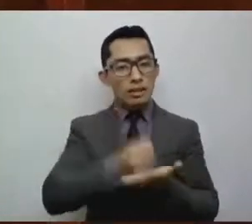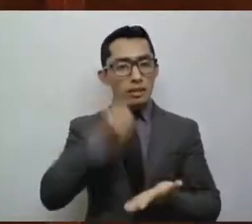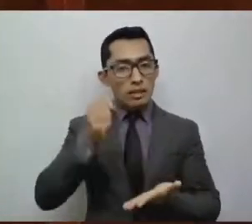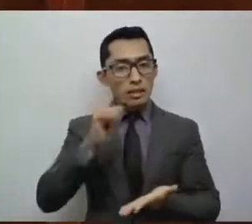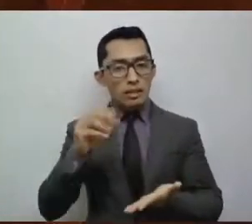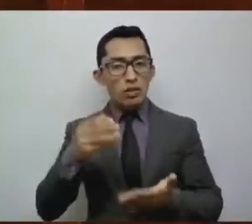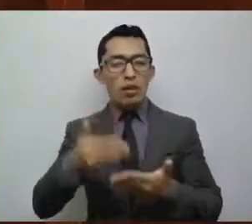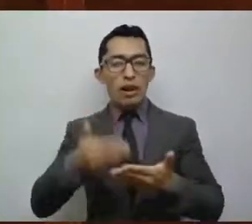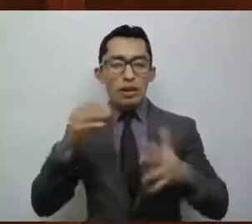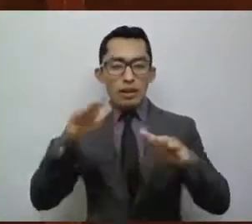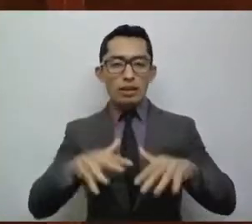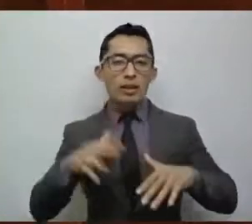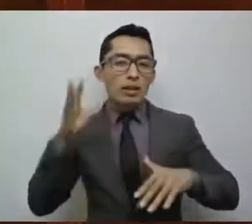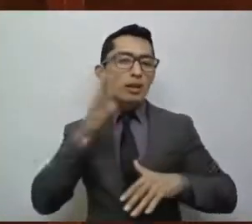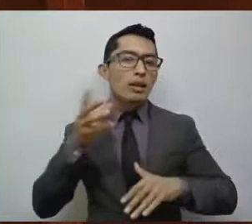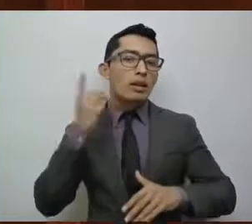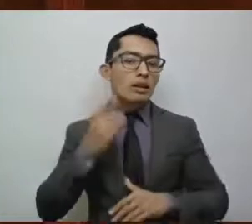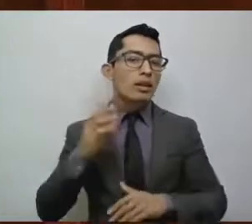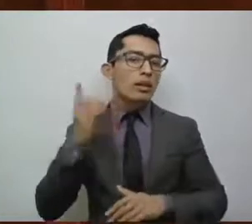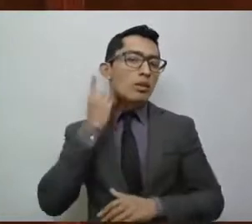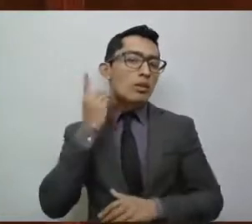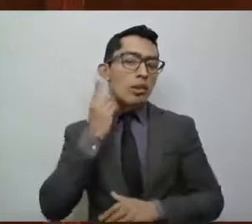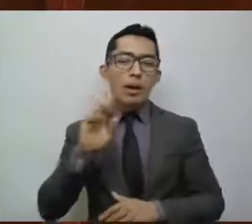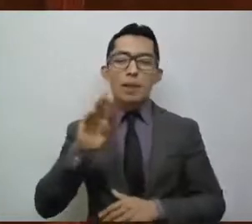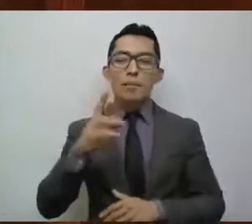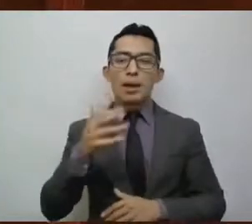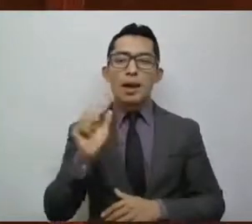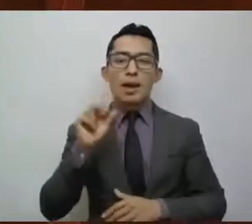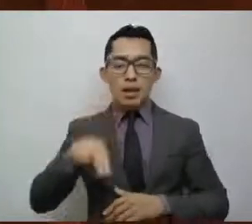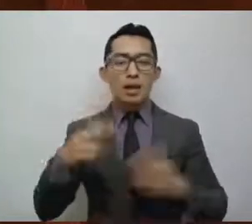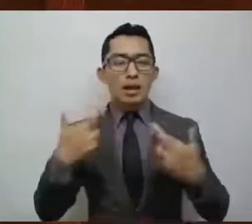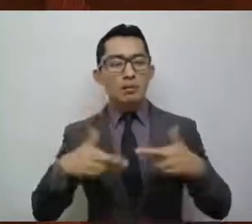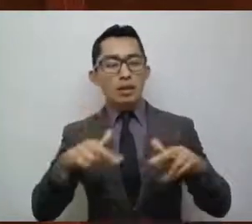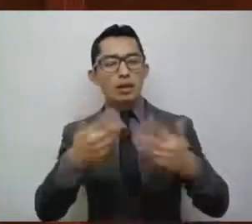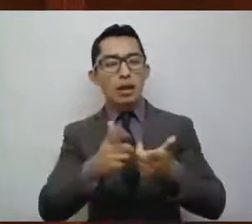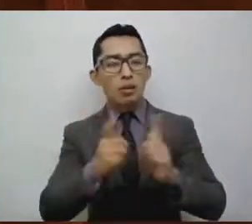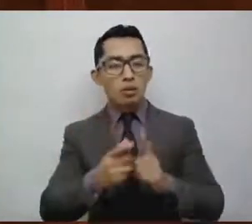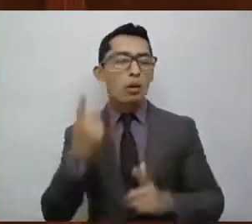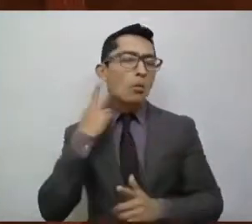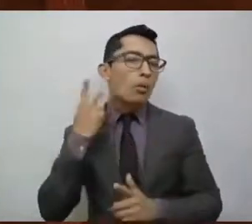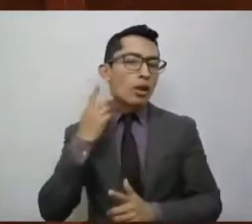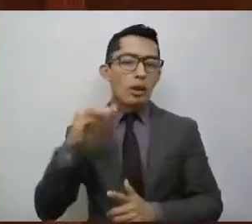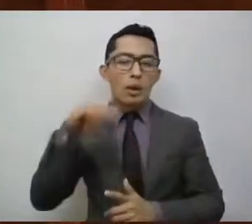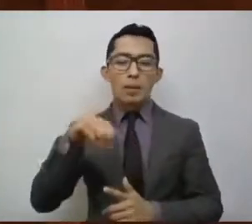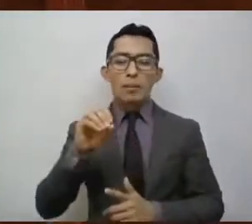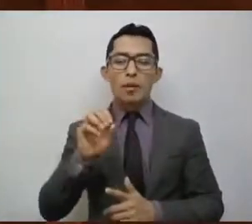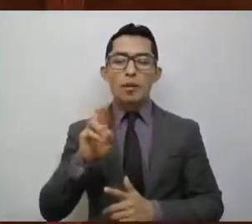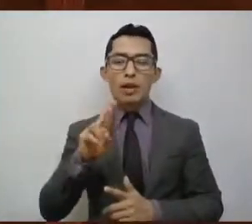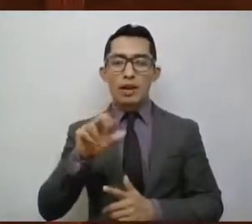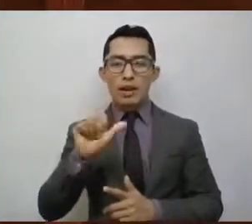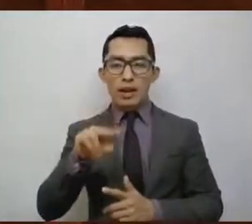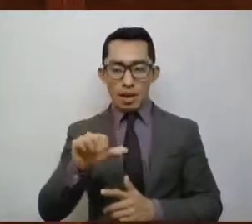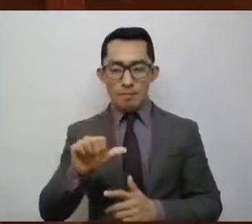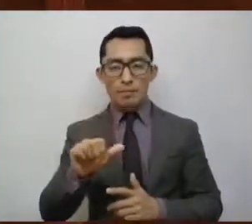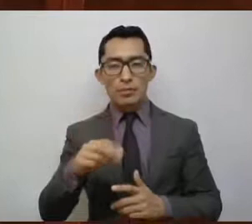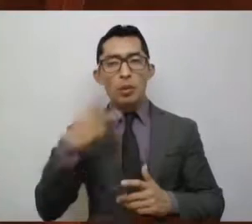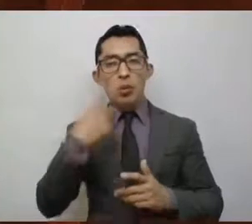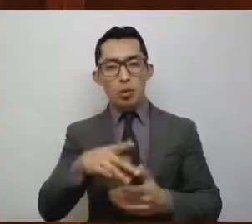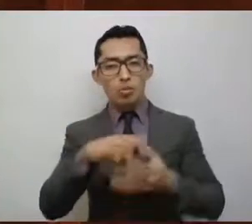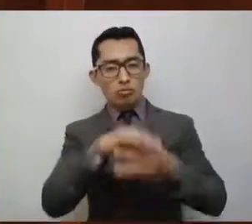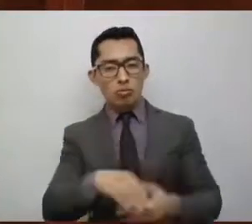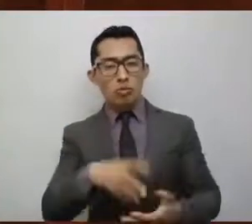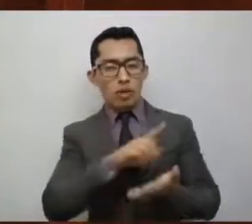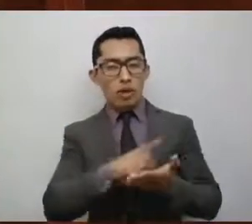legislatura por el diputado Brian Andrés Tinoco Ruiz, en nombre del Grupo Parlamentario del Partido Morena. En ejercicio del derecho continuamos